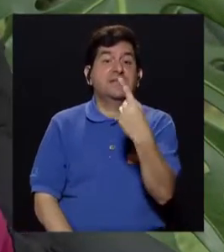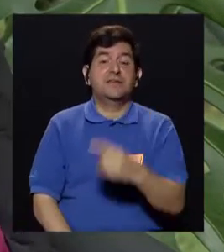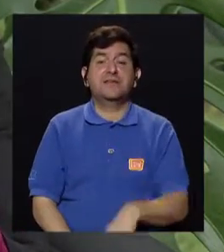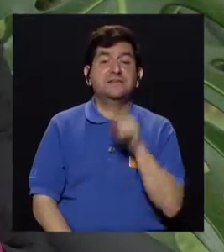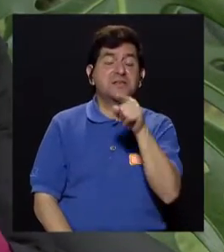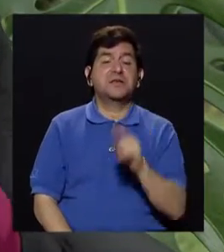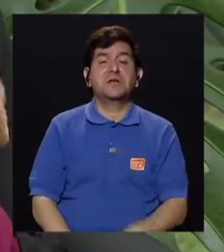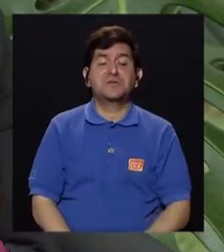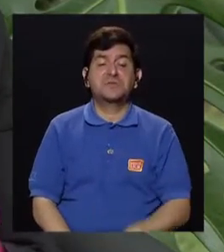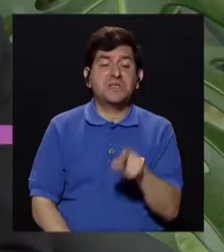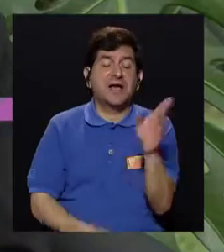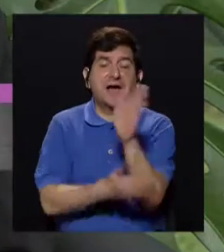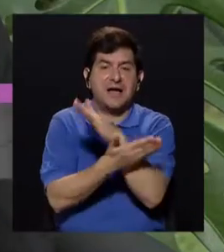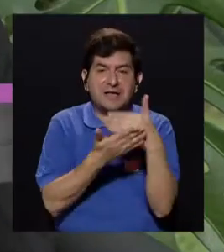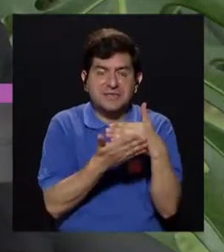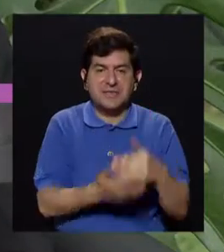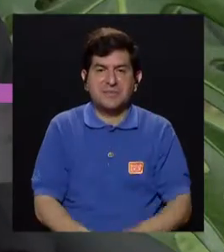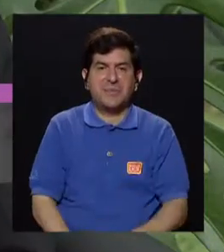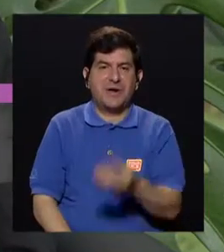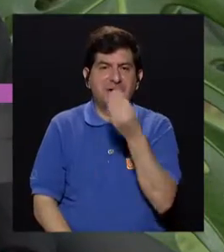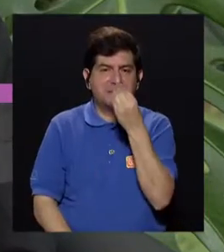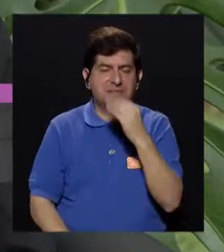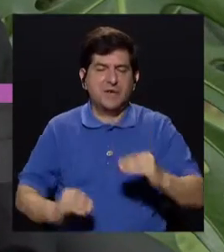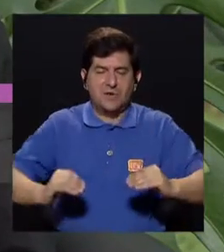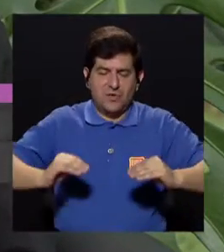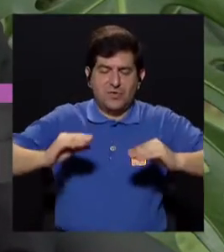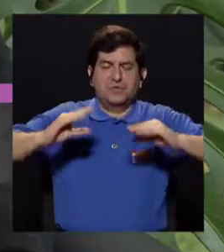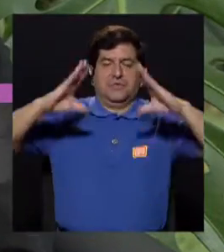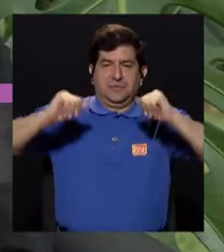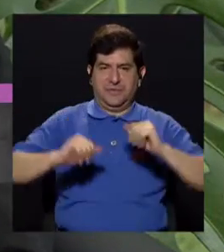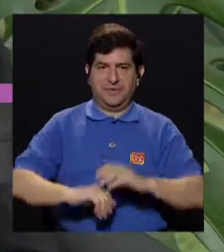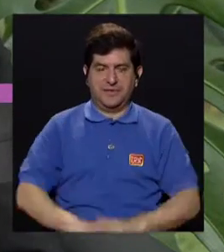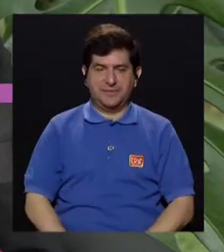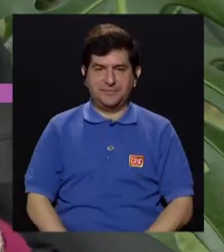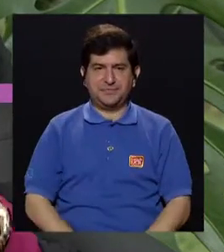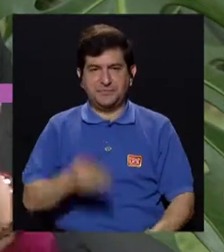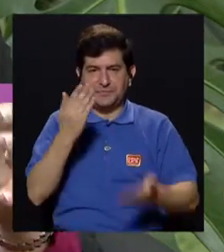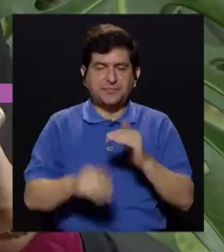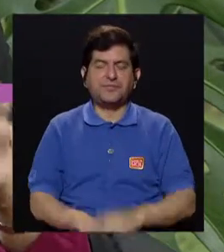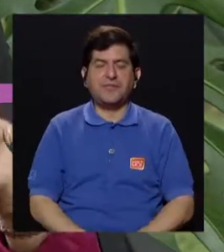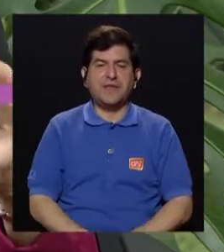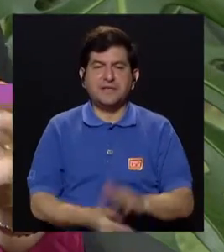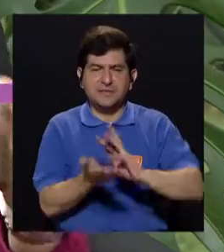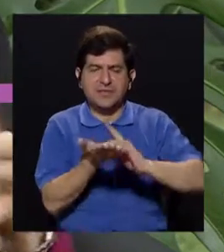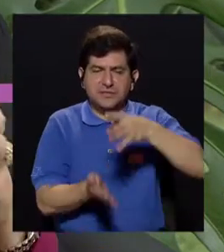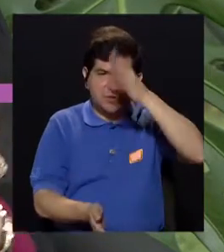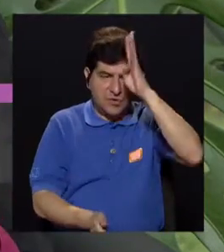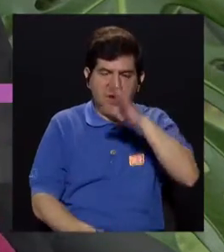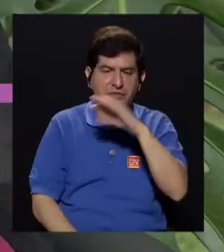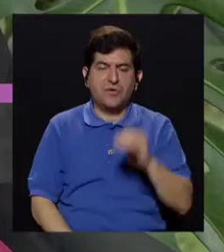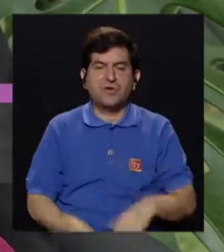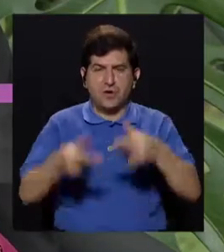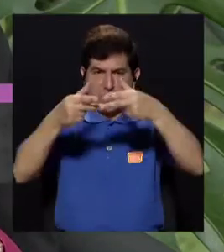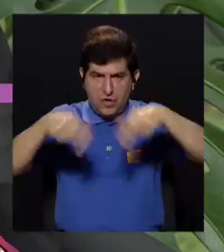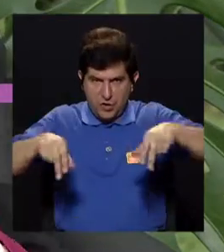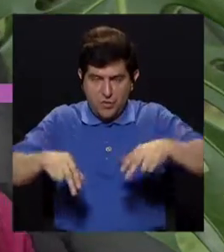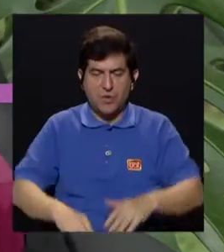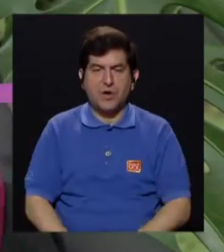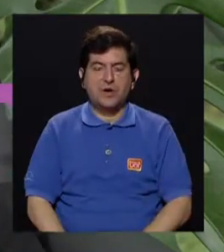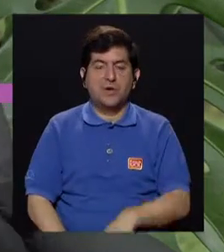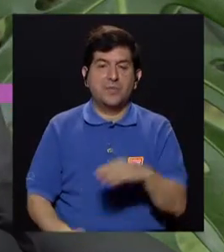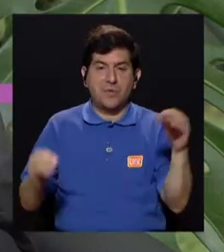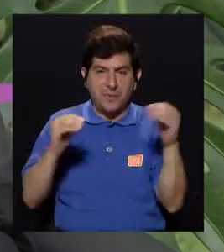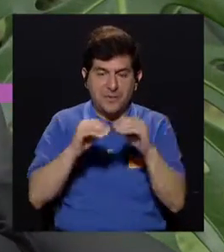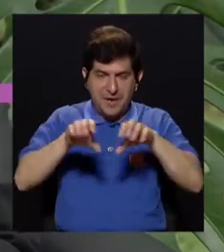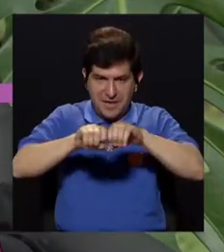Y todavía nos dice, y si usted ese pedacito se lo come al desayuno, ¿verdad? Con el pinto, un huevito y me come el pedacito de salchichón y